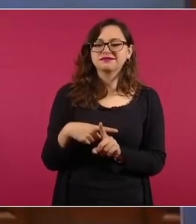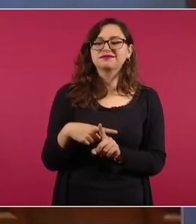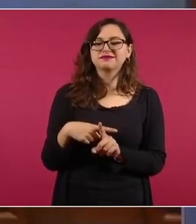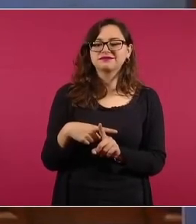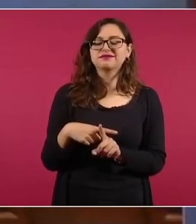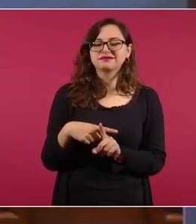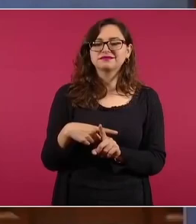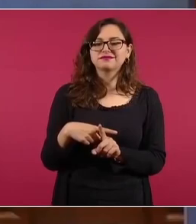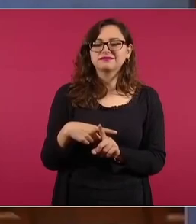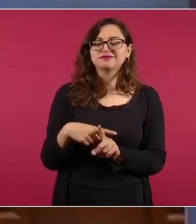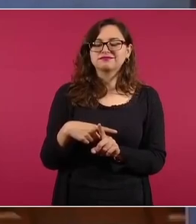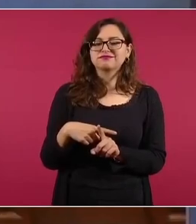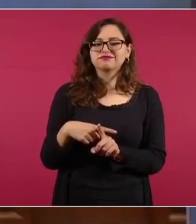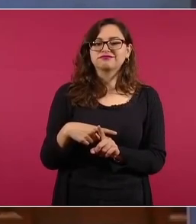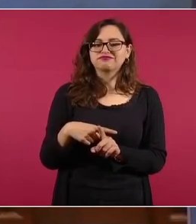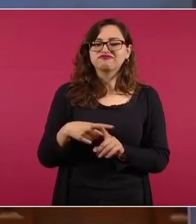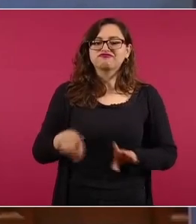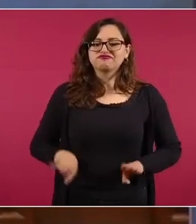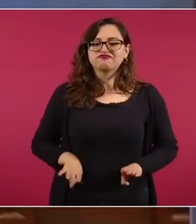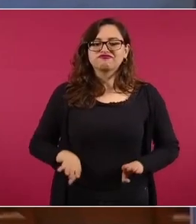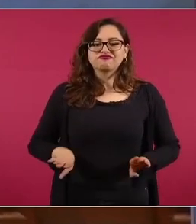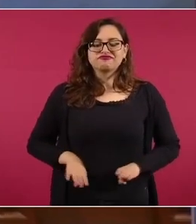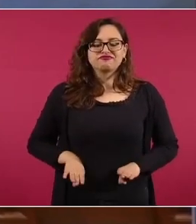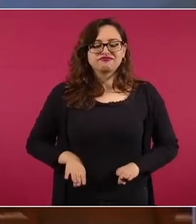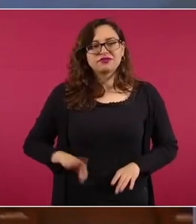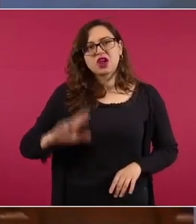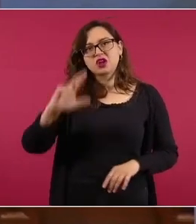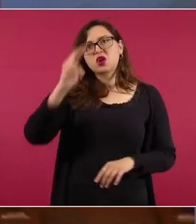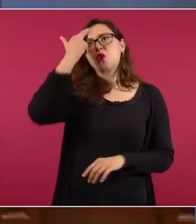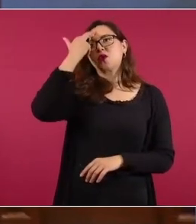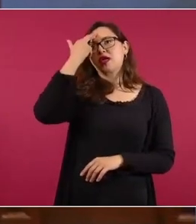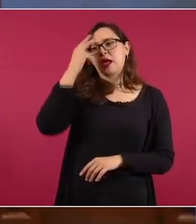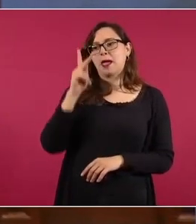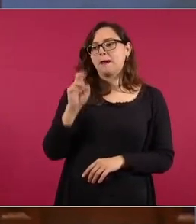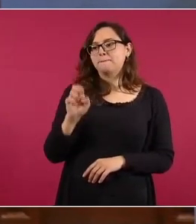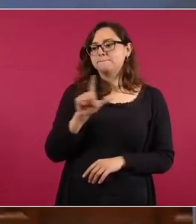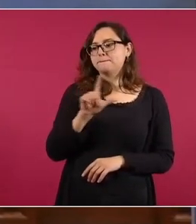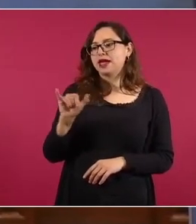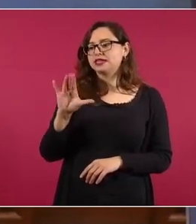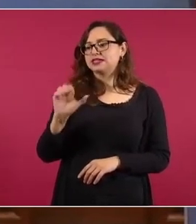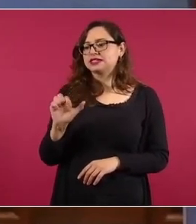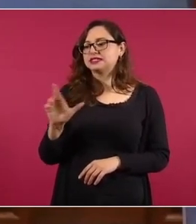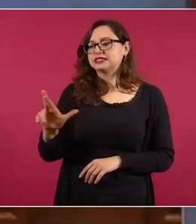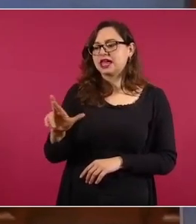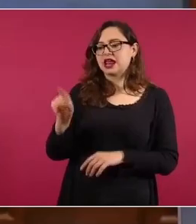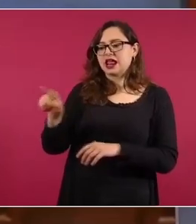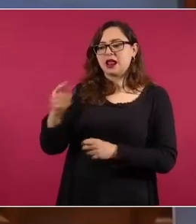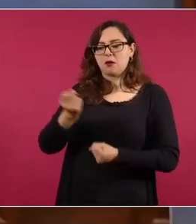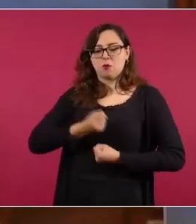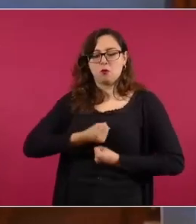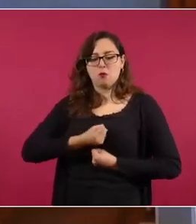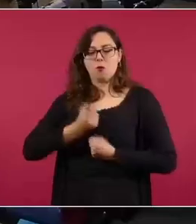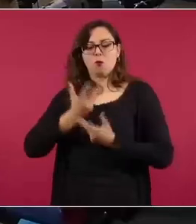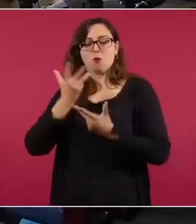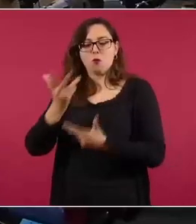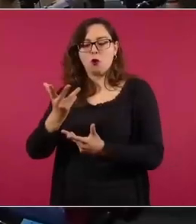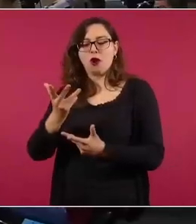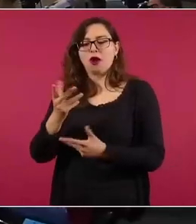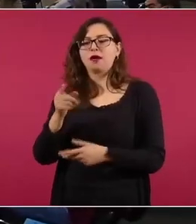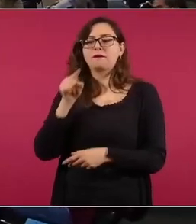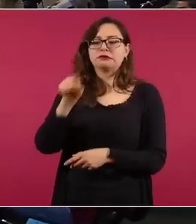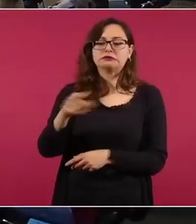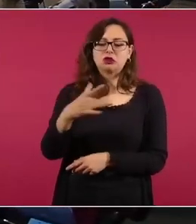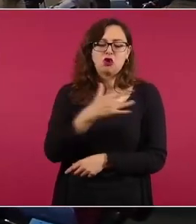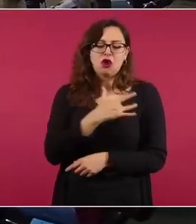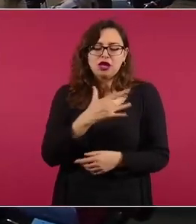valéndome de Carlos Peixer que en su poema balada trágica del corazón dedicado